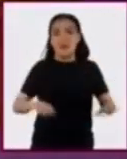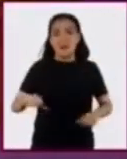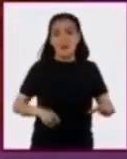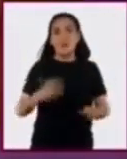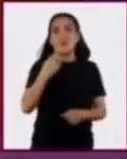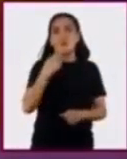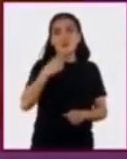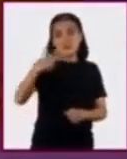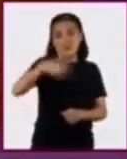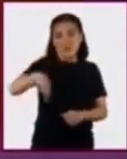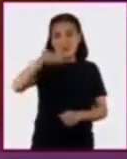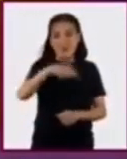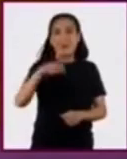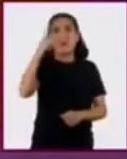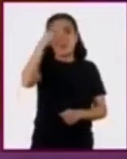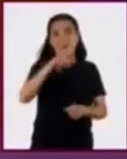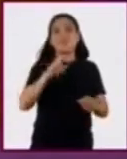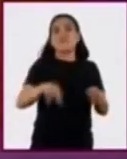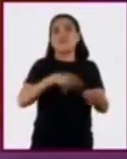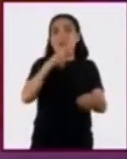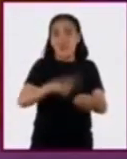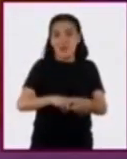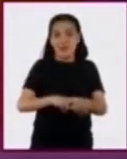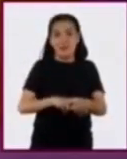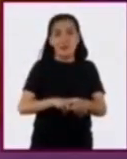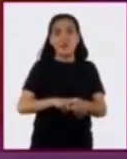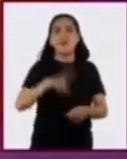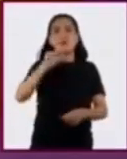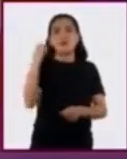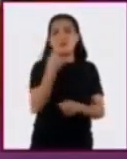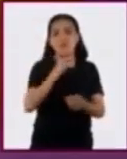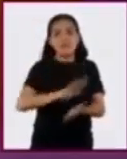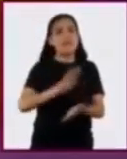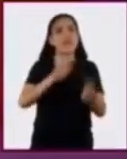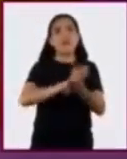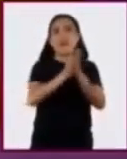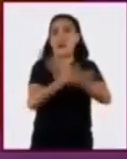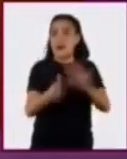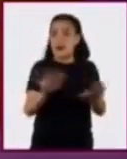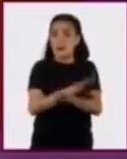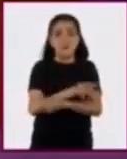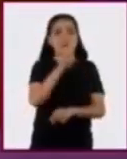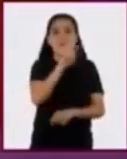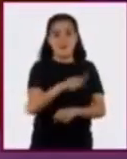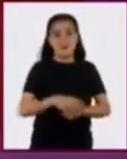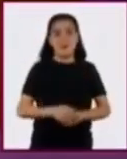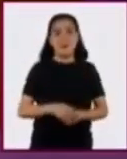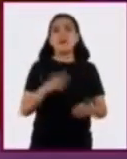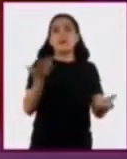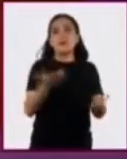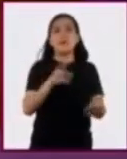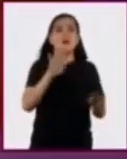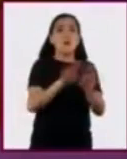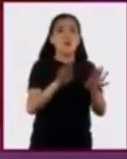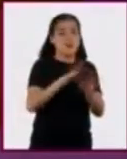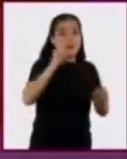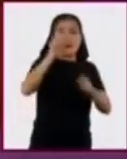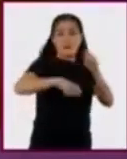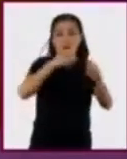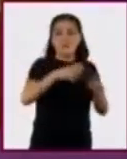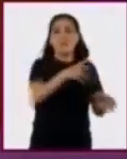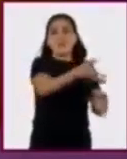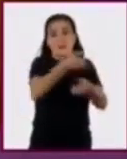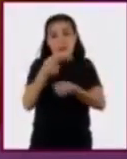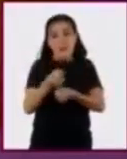utilizan los recursos de la naturaleza sin transformarlos como la caza, la pesca, la